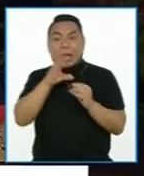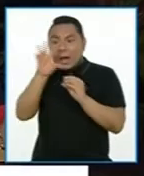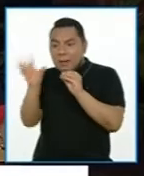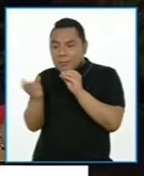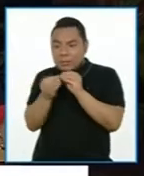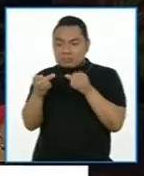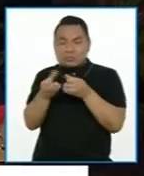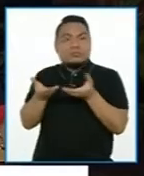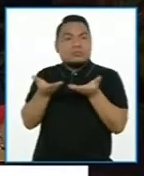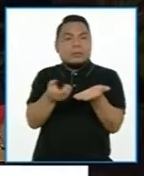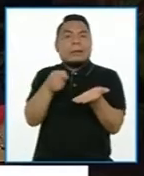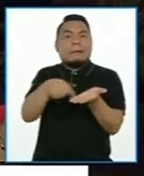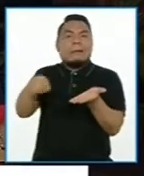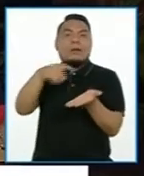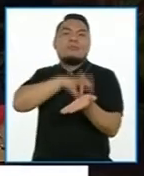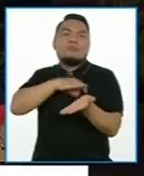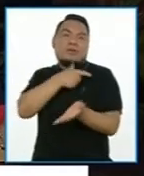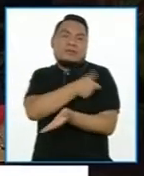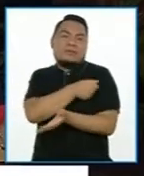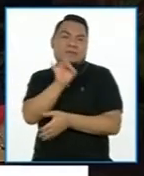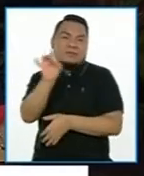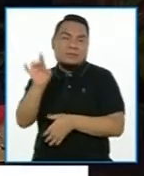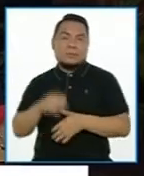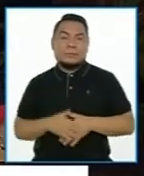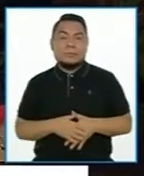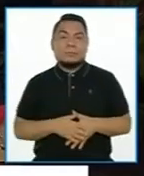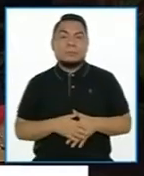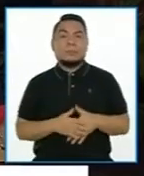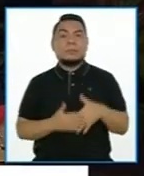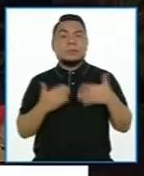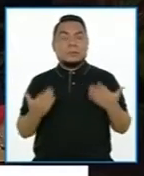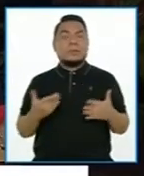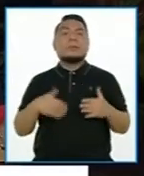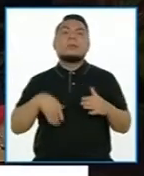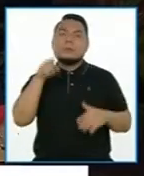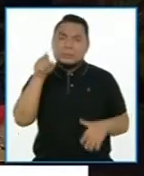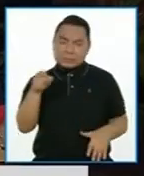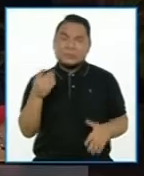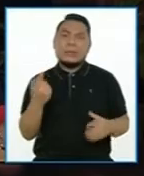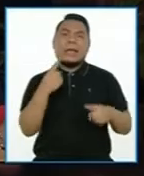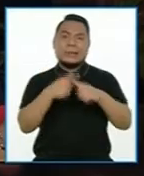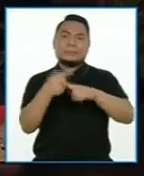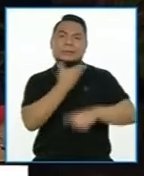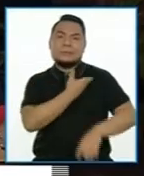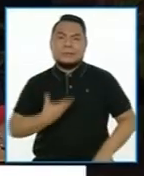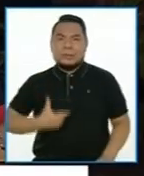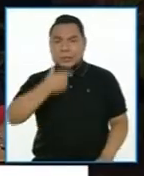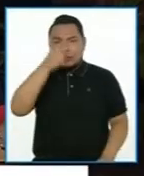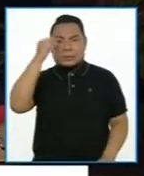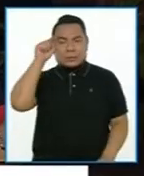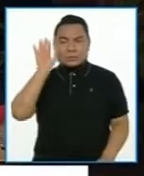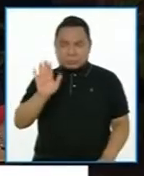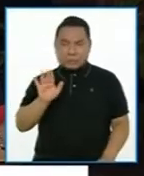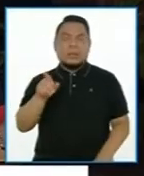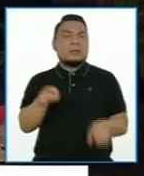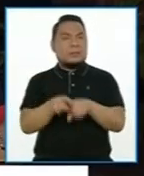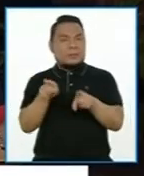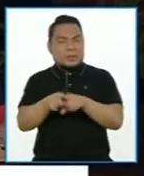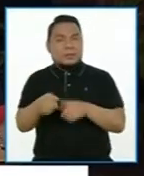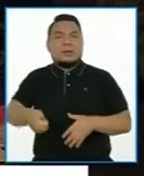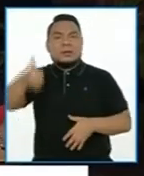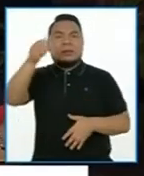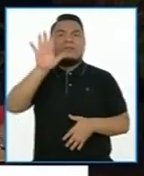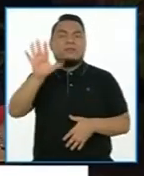nuestro país. Más allá de la condición del expresidente Martín Vizcarra y de funcionarios de